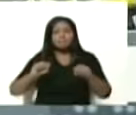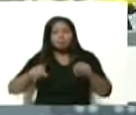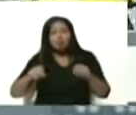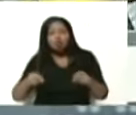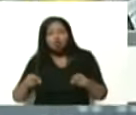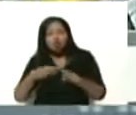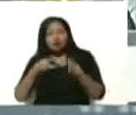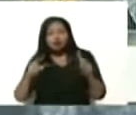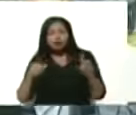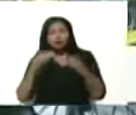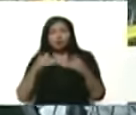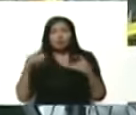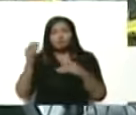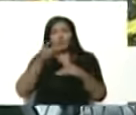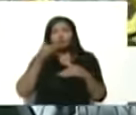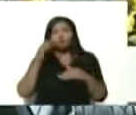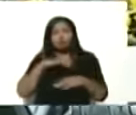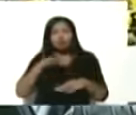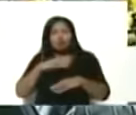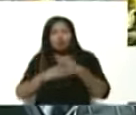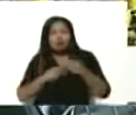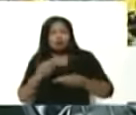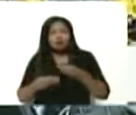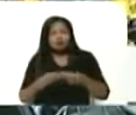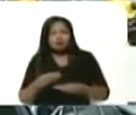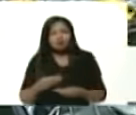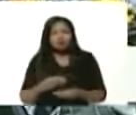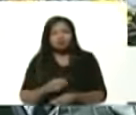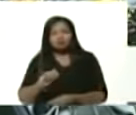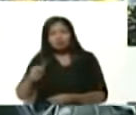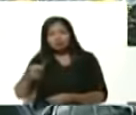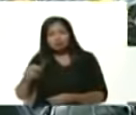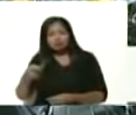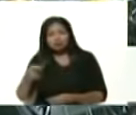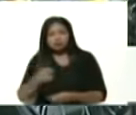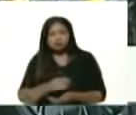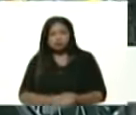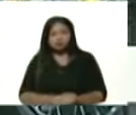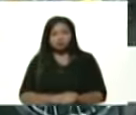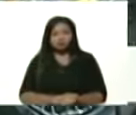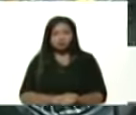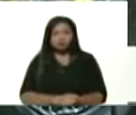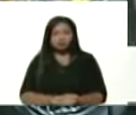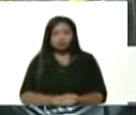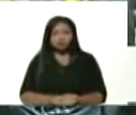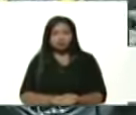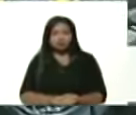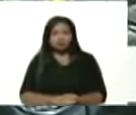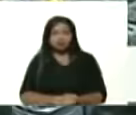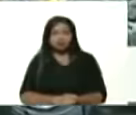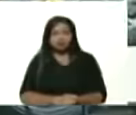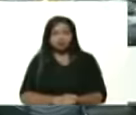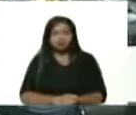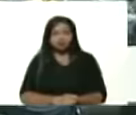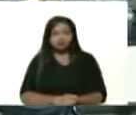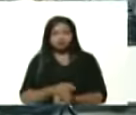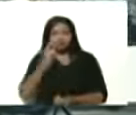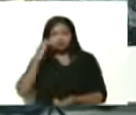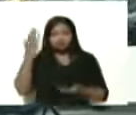nivel del mundo. ¿Dónde se están haciendo? En Charachaves, en los valles del Duy. Ah, mira.